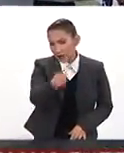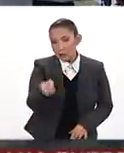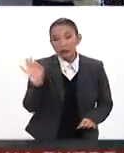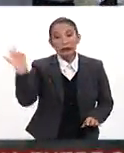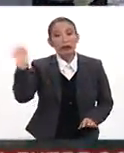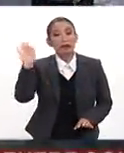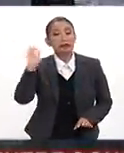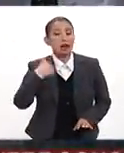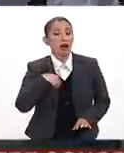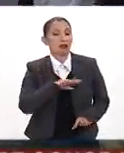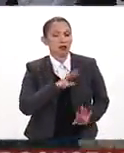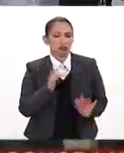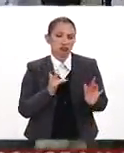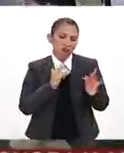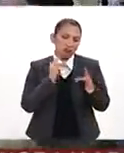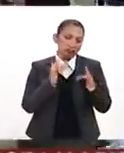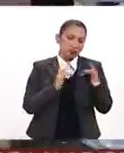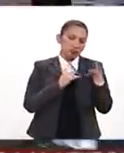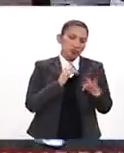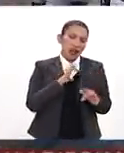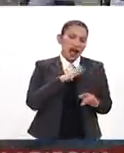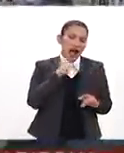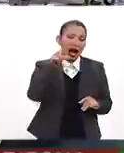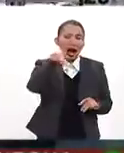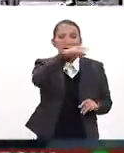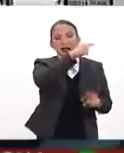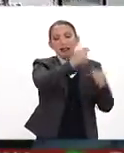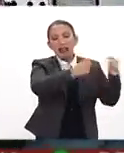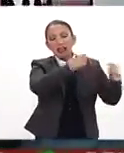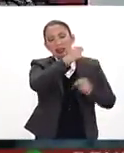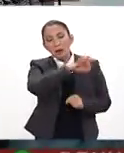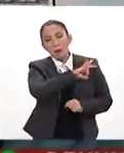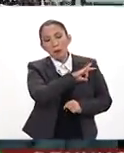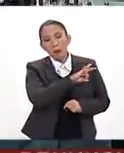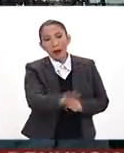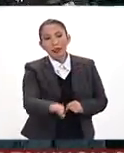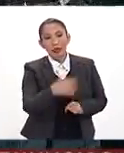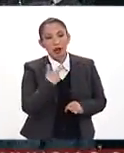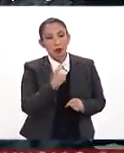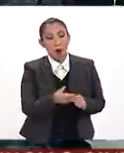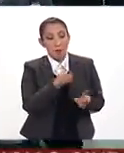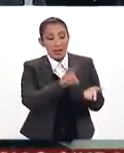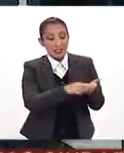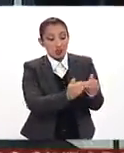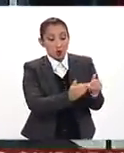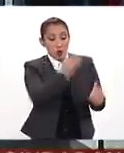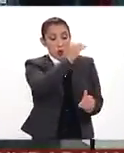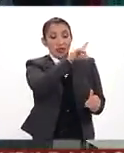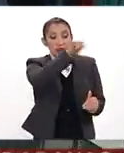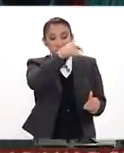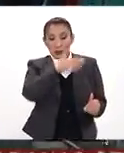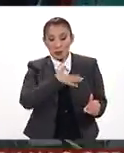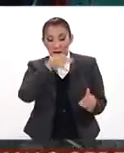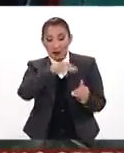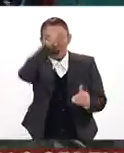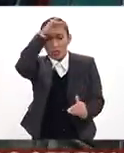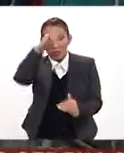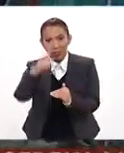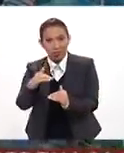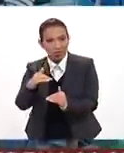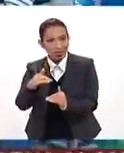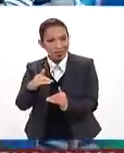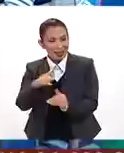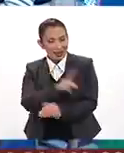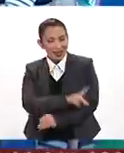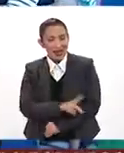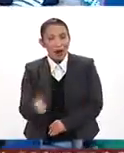que a lo mejor nosotros hemos percibido de que hay establecimientos que pueden inflar los precios para que cuando lleguen al buen fin nos los vendan